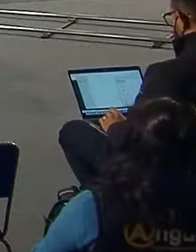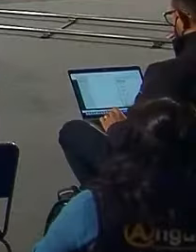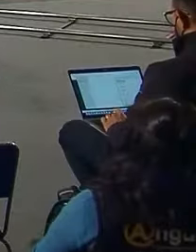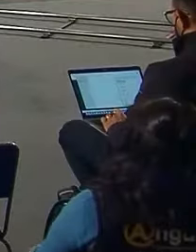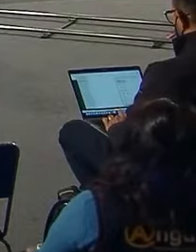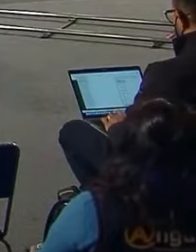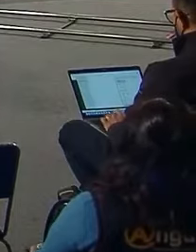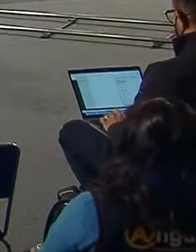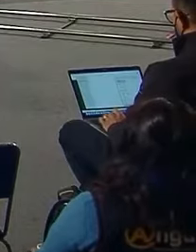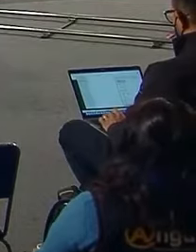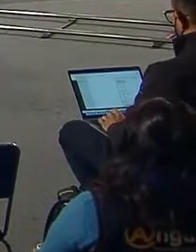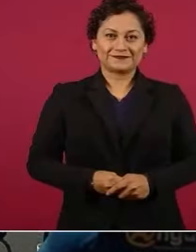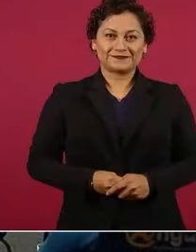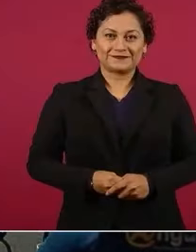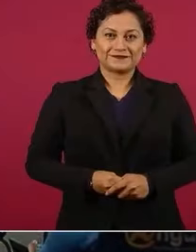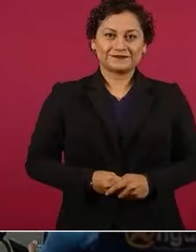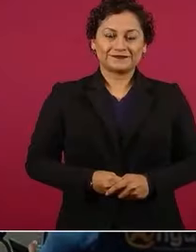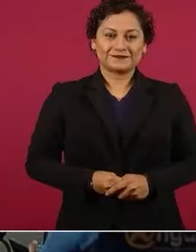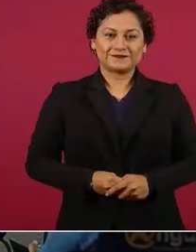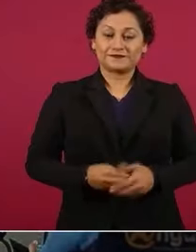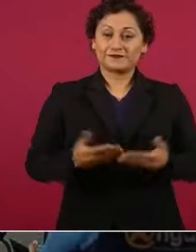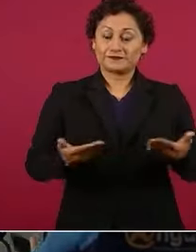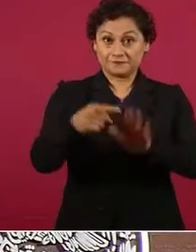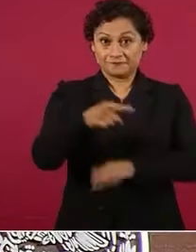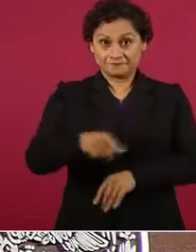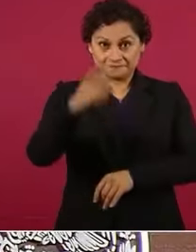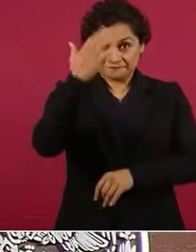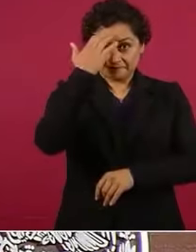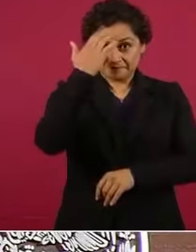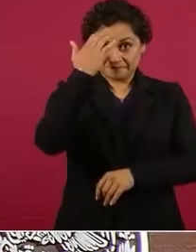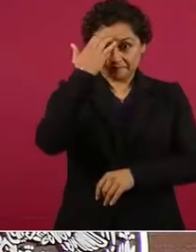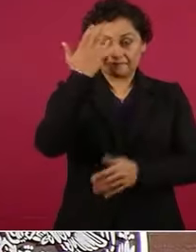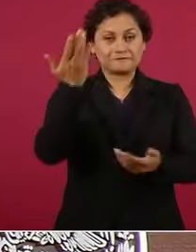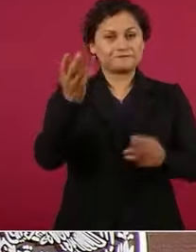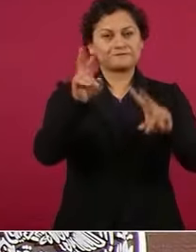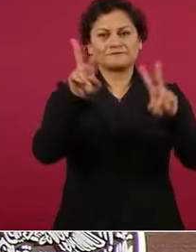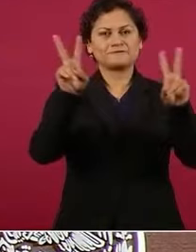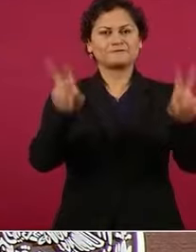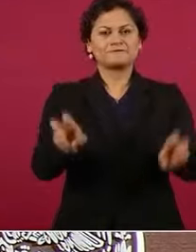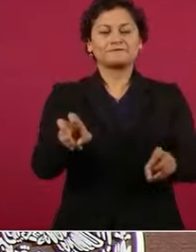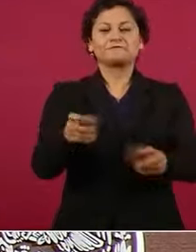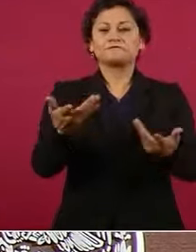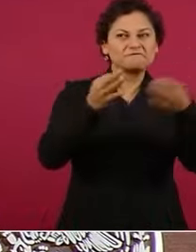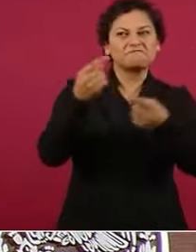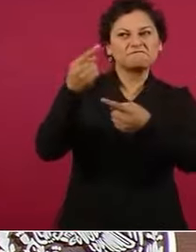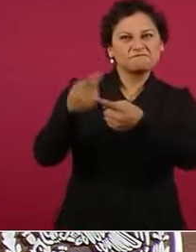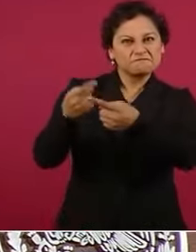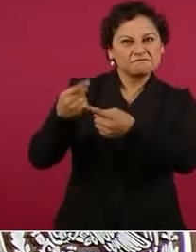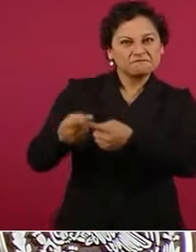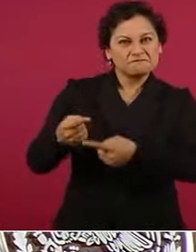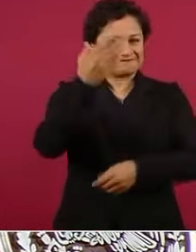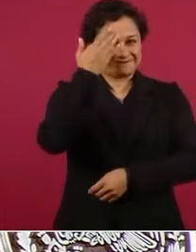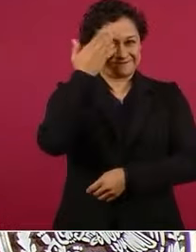Bueno, pues vamos a dar a conocer el quién es quién en las mentiras de la semana. Siempre